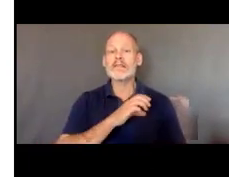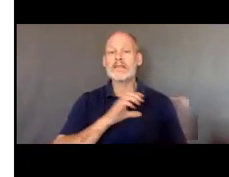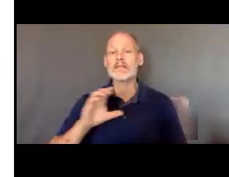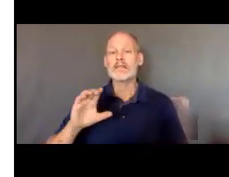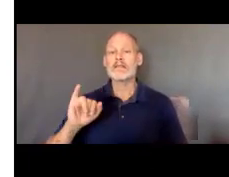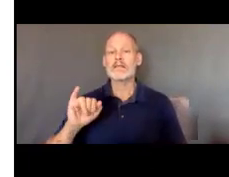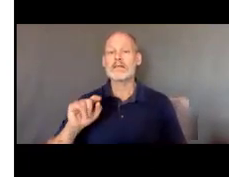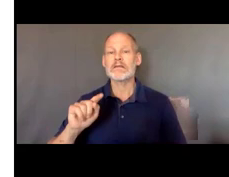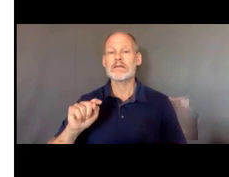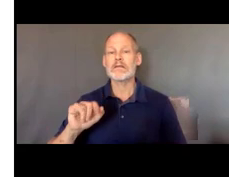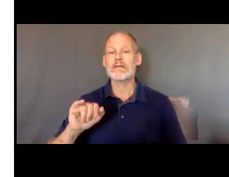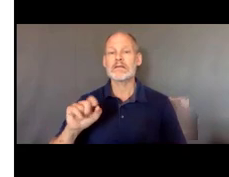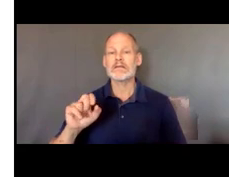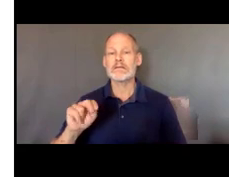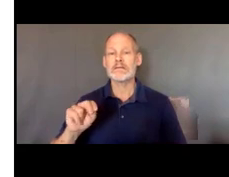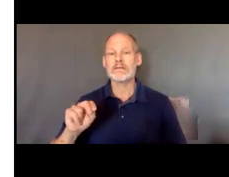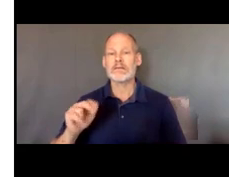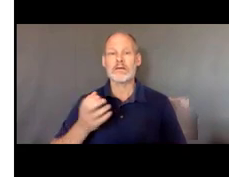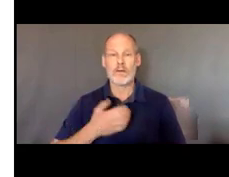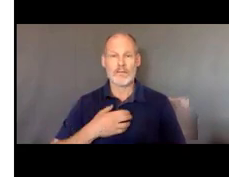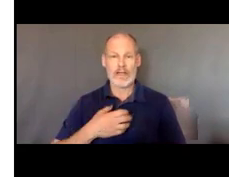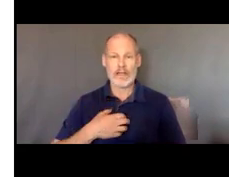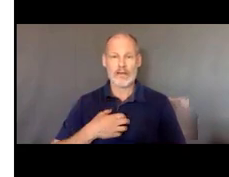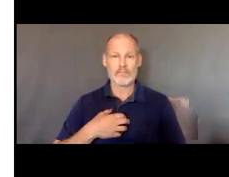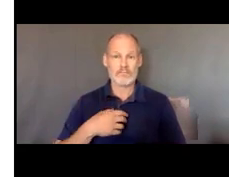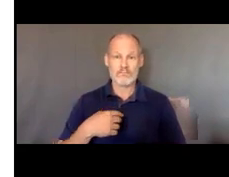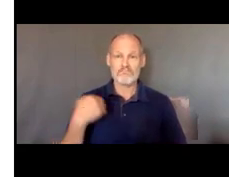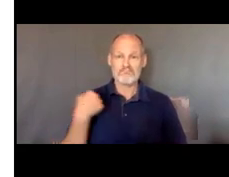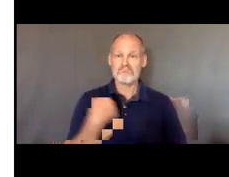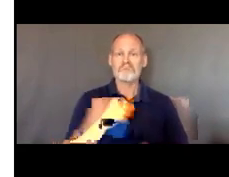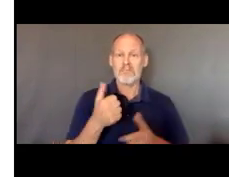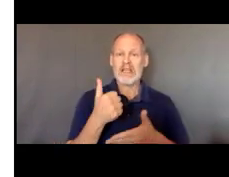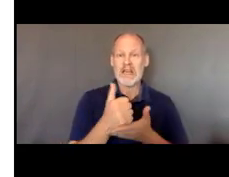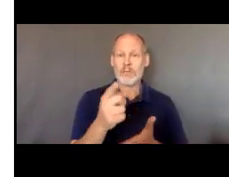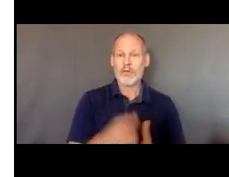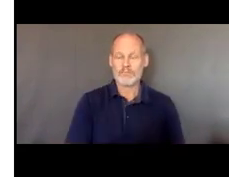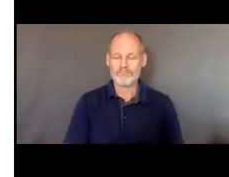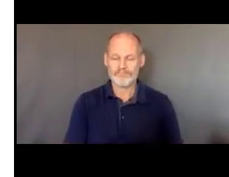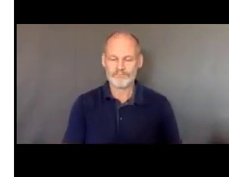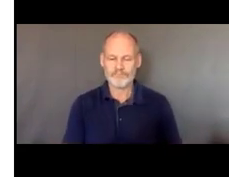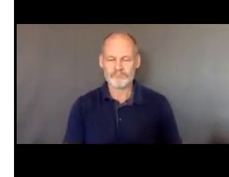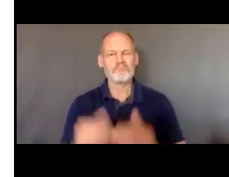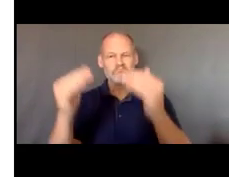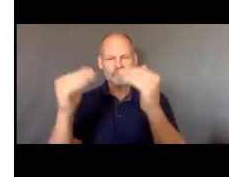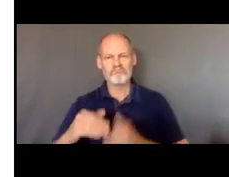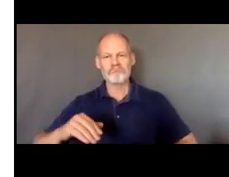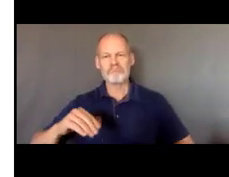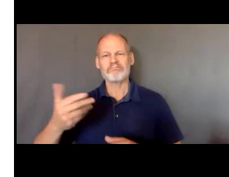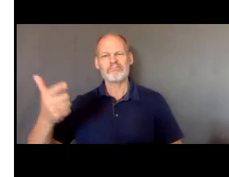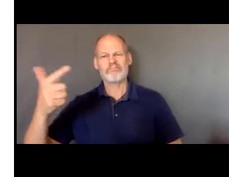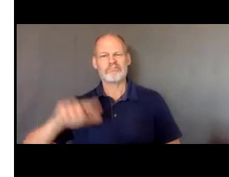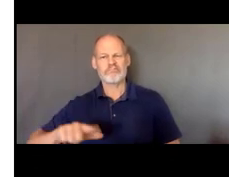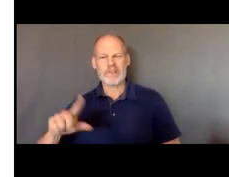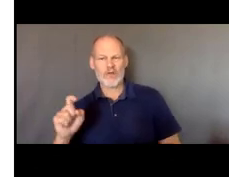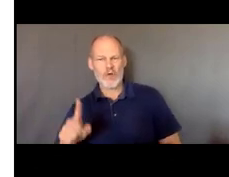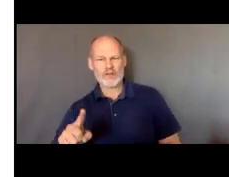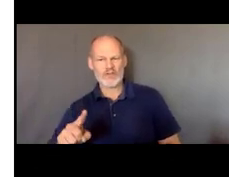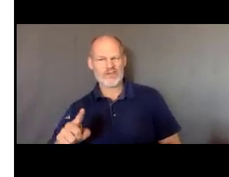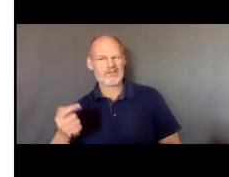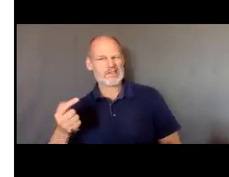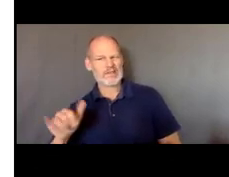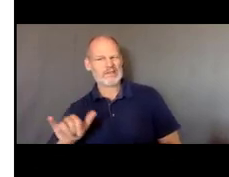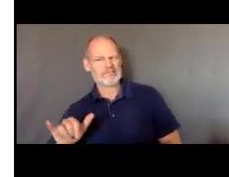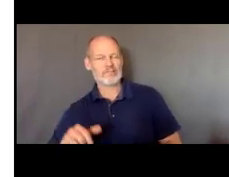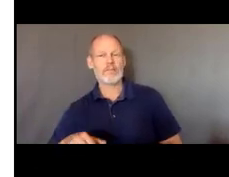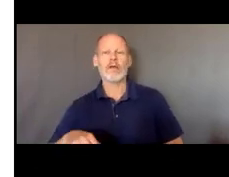ayudarles también a hacer bien y yo creo que la siguiente pregunta estaría relacionada con ello ¿cuál es el consejo que